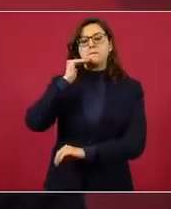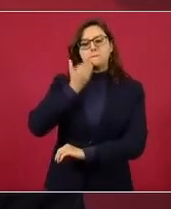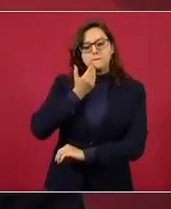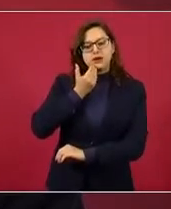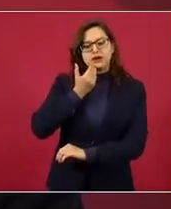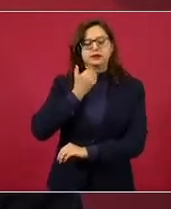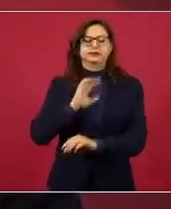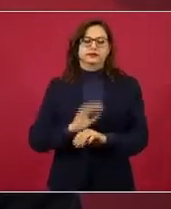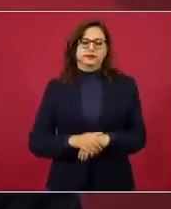gente se se